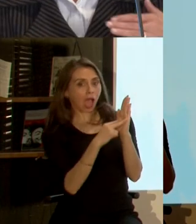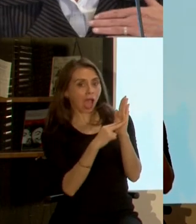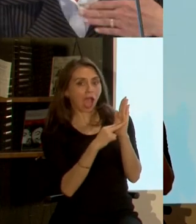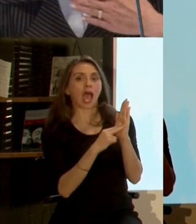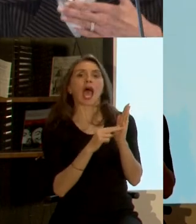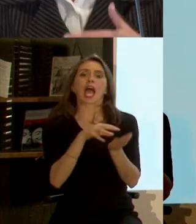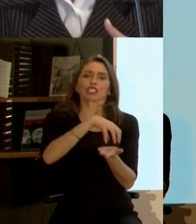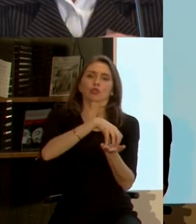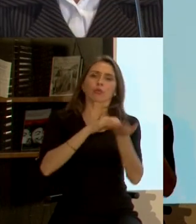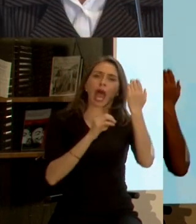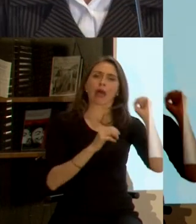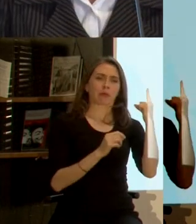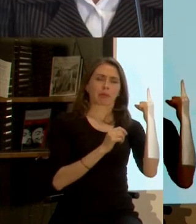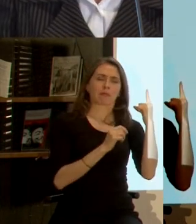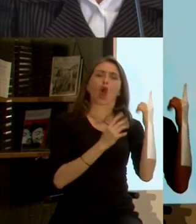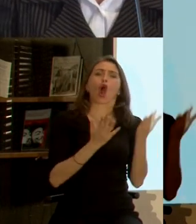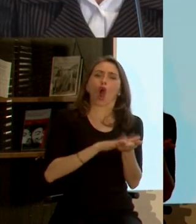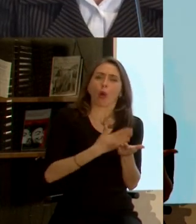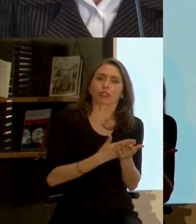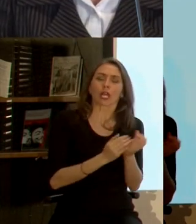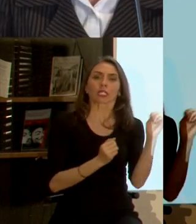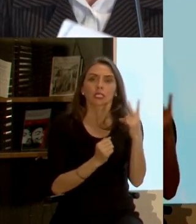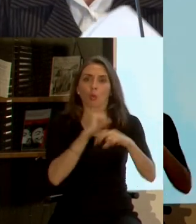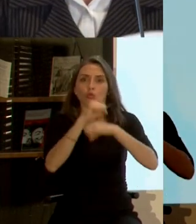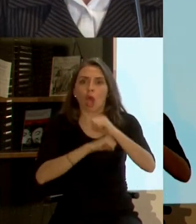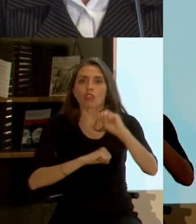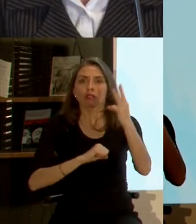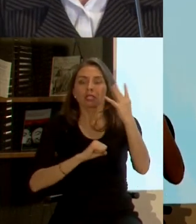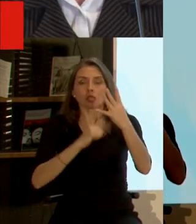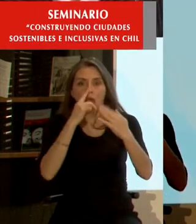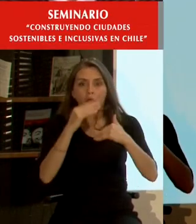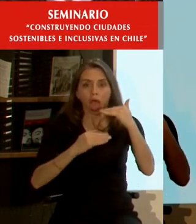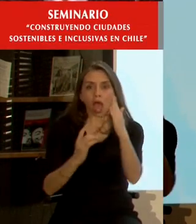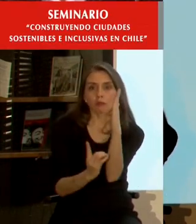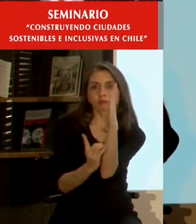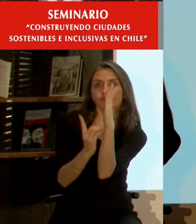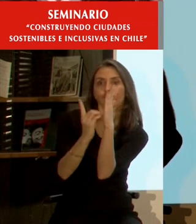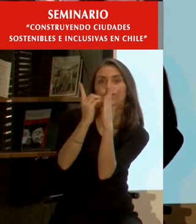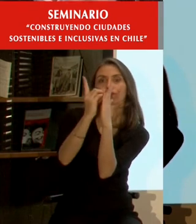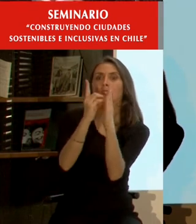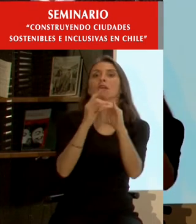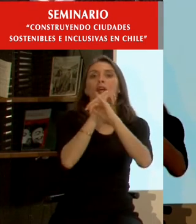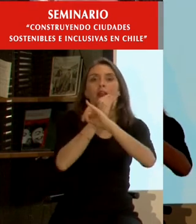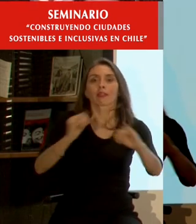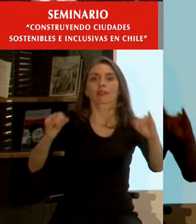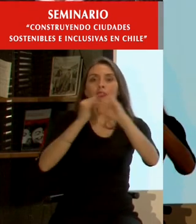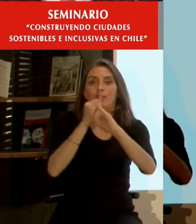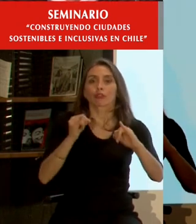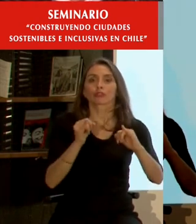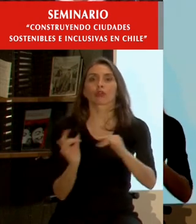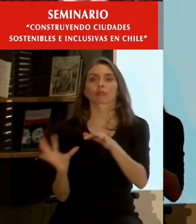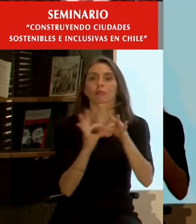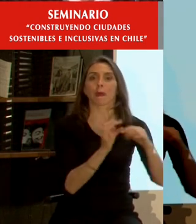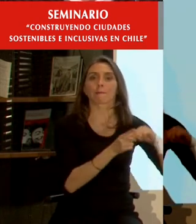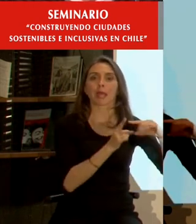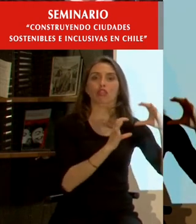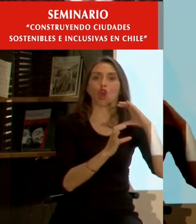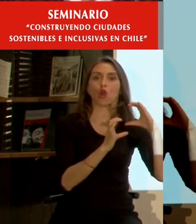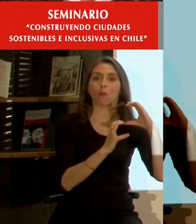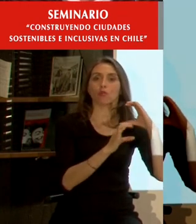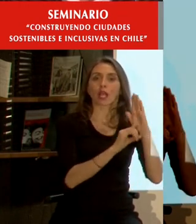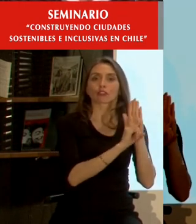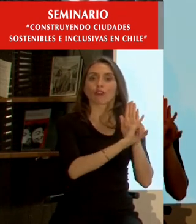avanzando la ciudad y ya genera un mayor conocimiento la socialización y difusión a través de los medios se vuelve